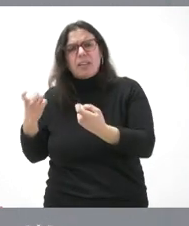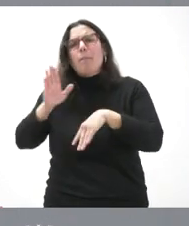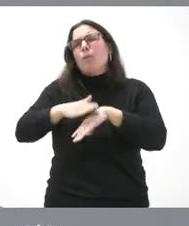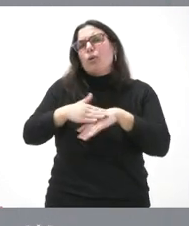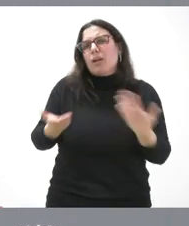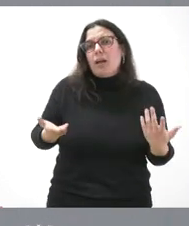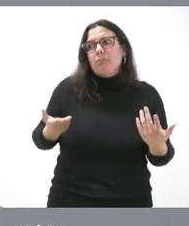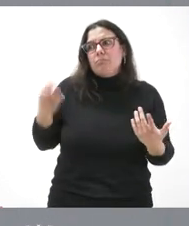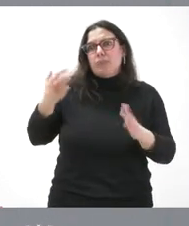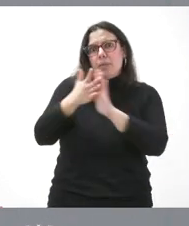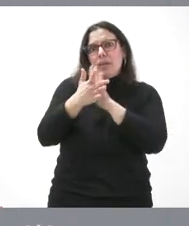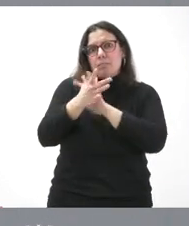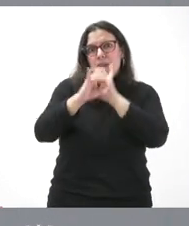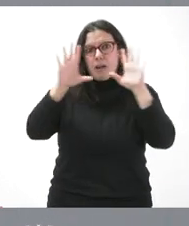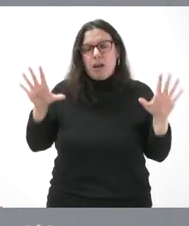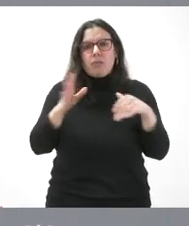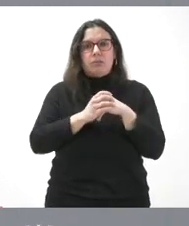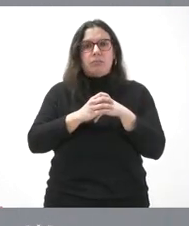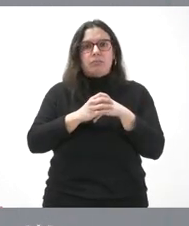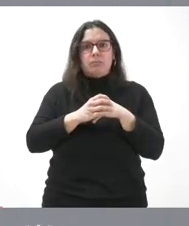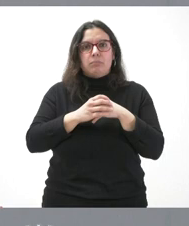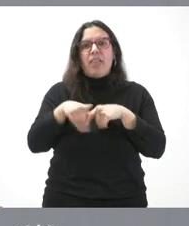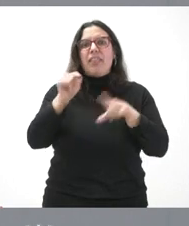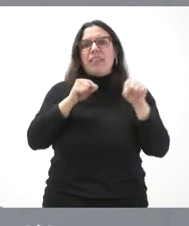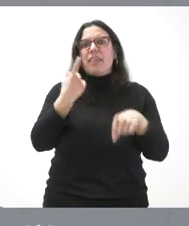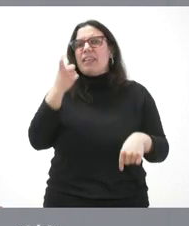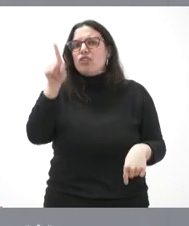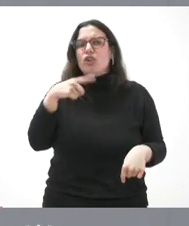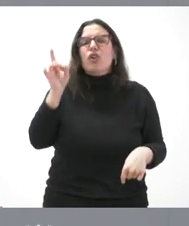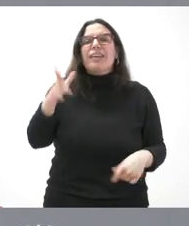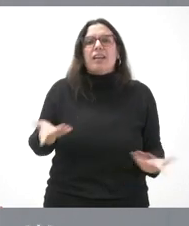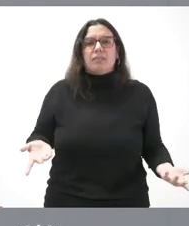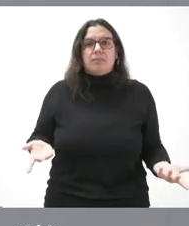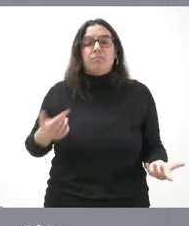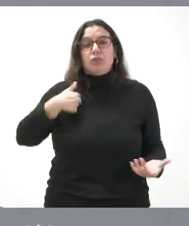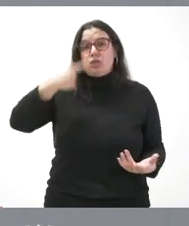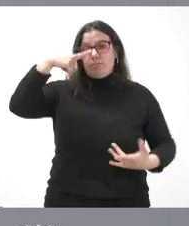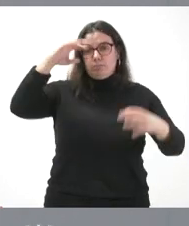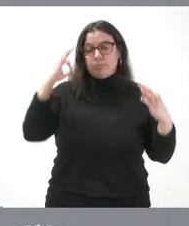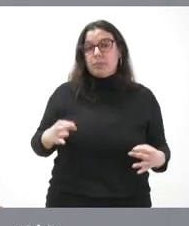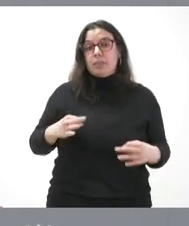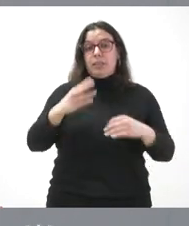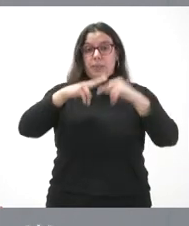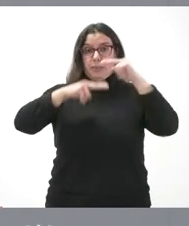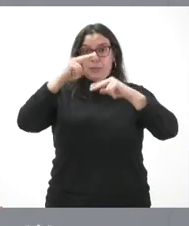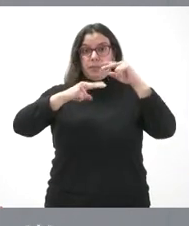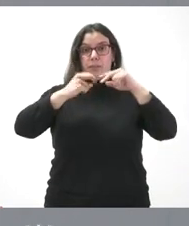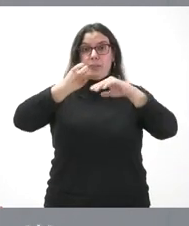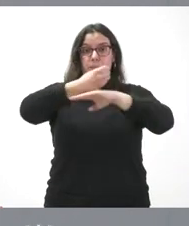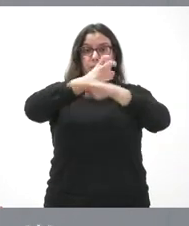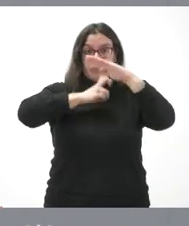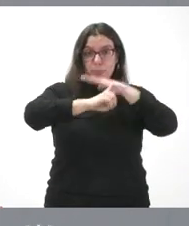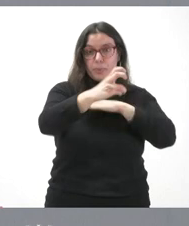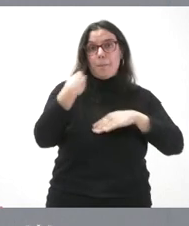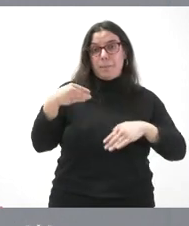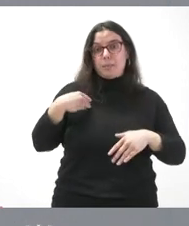Esto es lo que queda sin explicar. ¿Quién va a decir lo que es necesario y lo que no? Yo estoy convencido de que los soterramientos que ha pedido el presidente de la Junta de